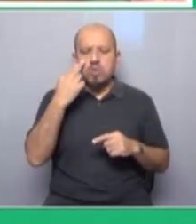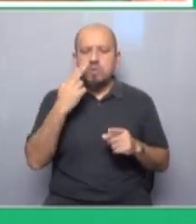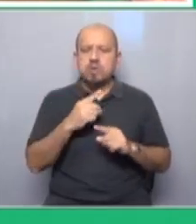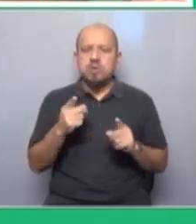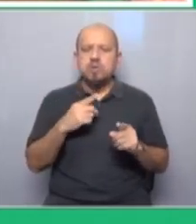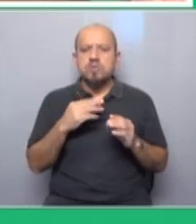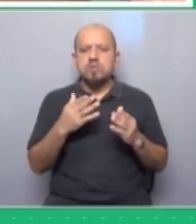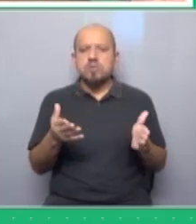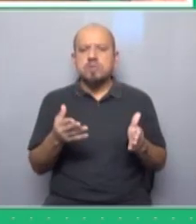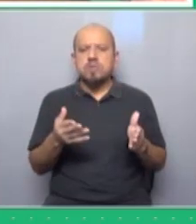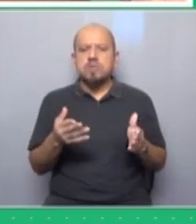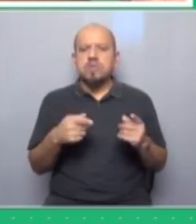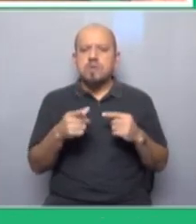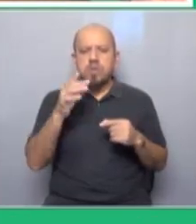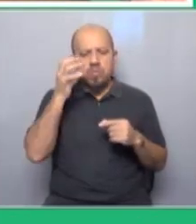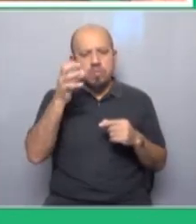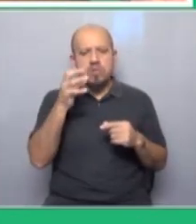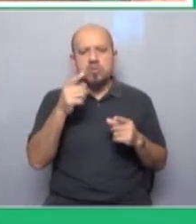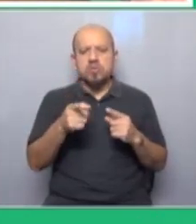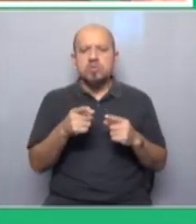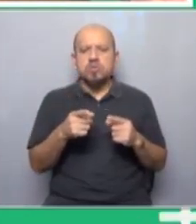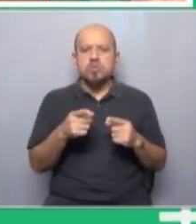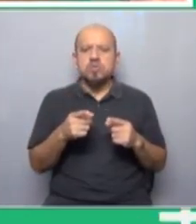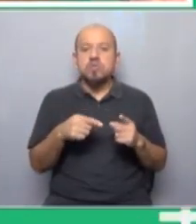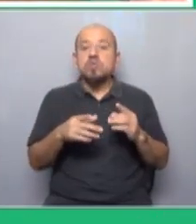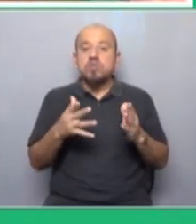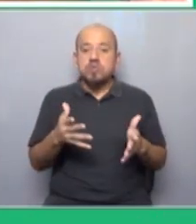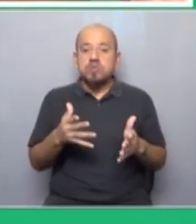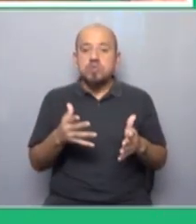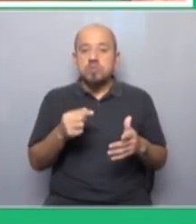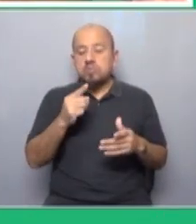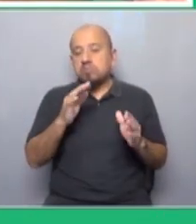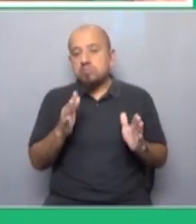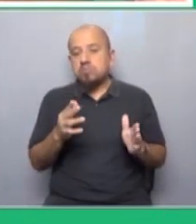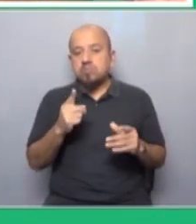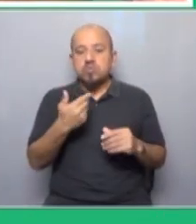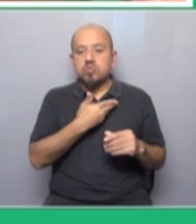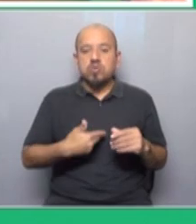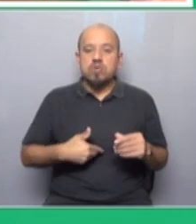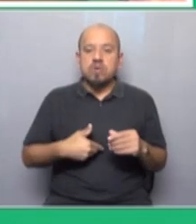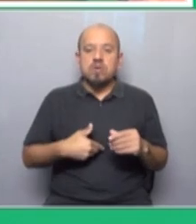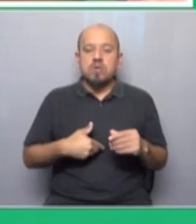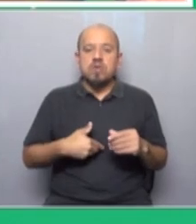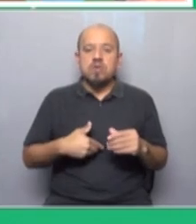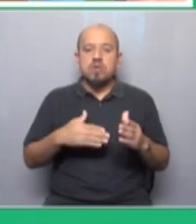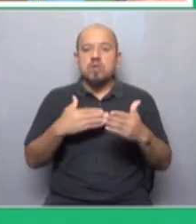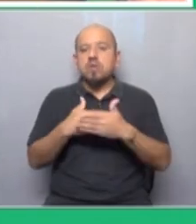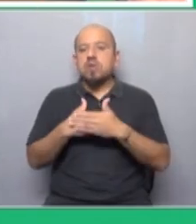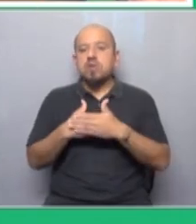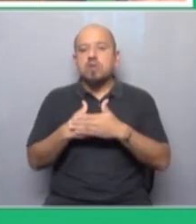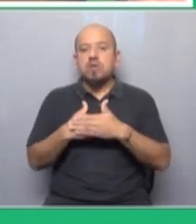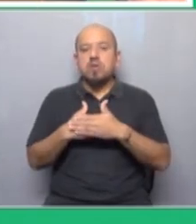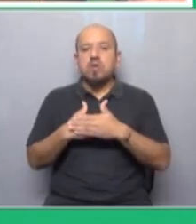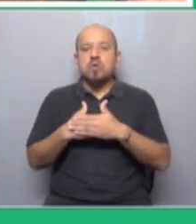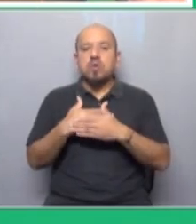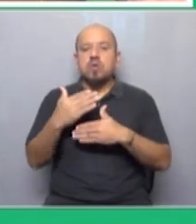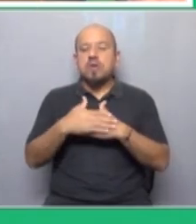de desprestigiar y es muy peligroso y ya vemos que nos está pasando en lugares yo no estoy hablando de gobiernos de izquierda Biden si hay algo que no lo podemos